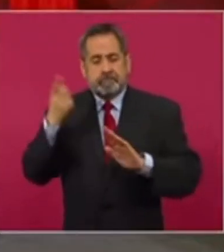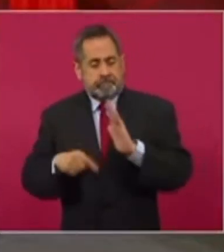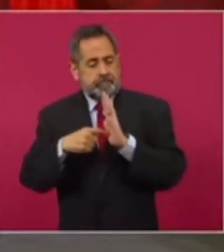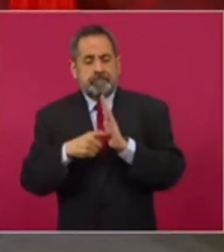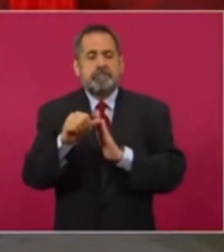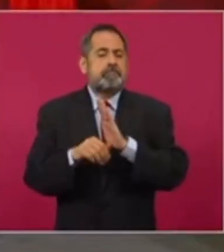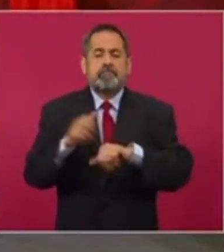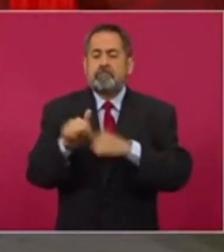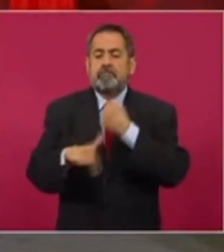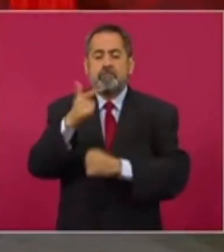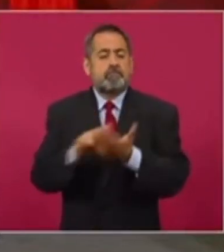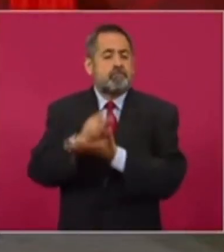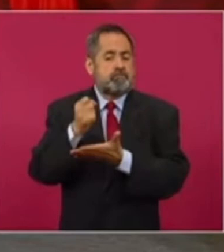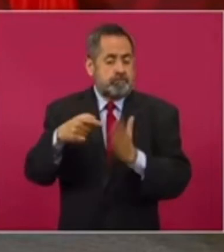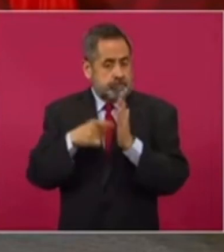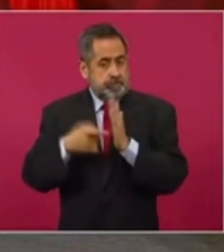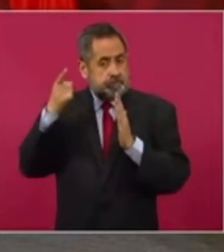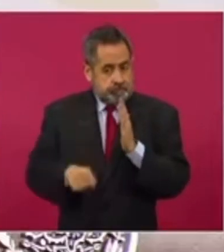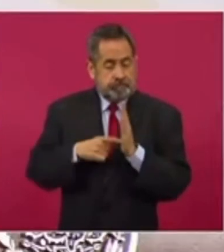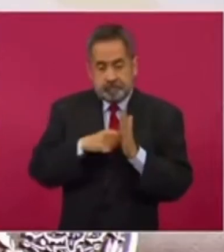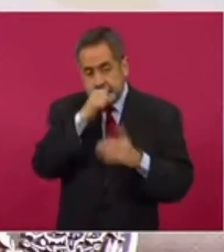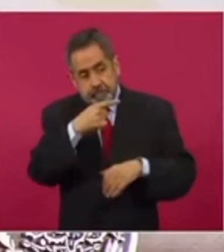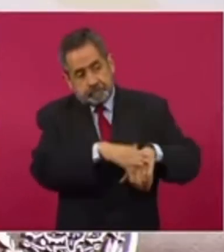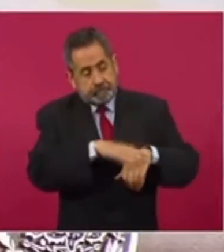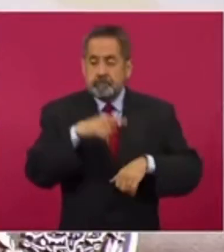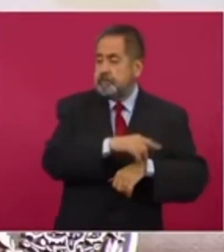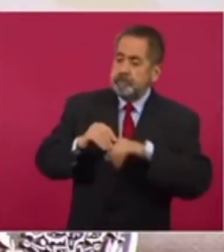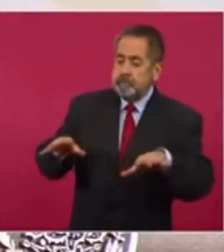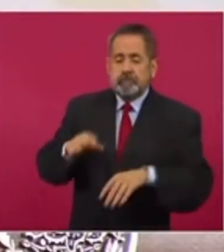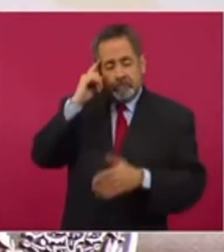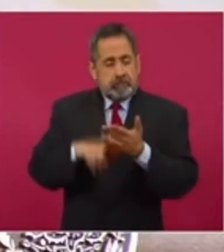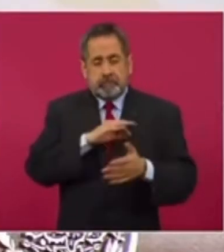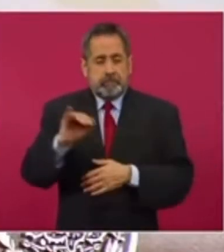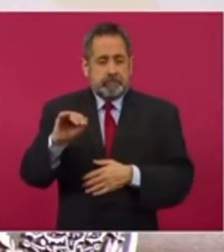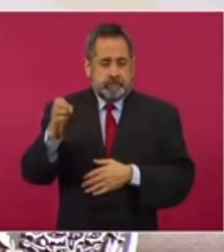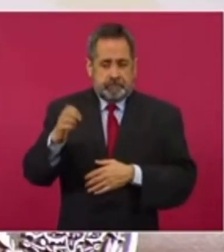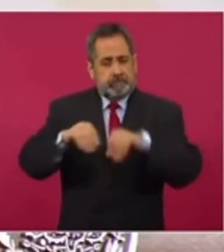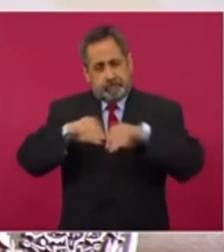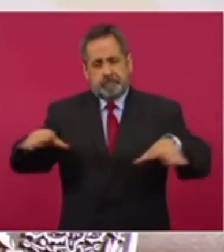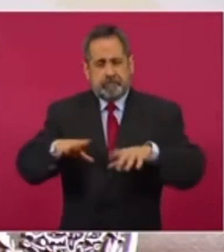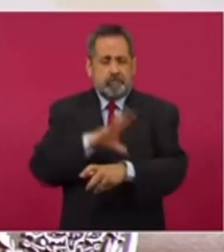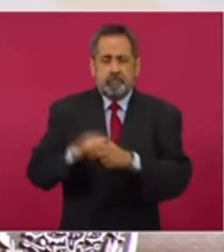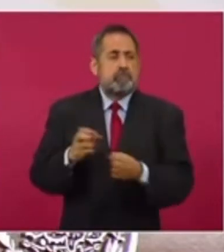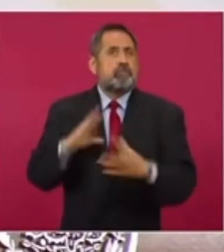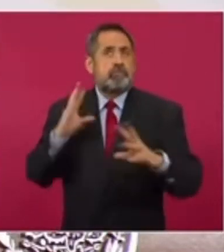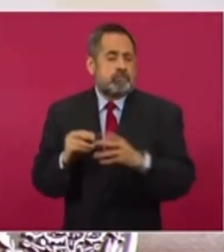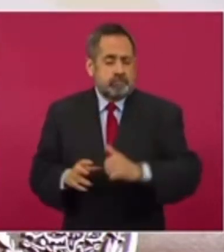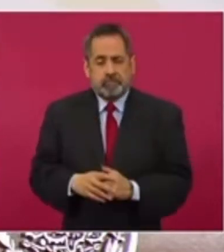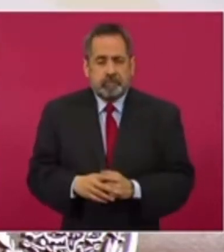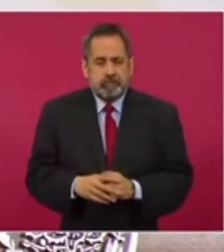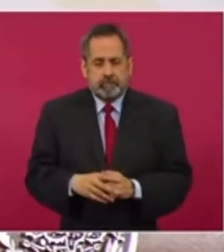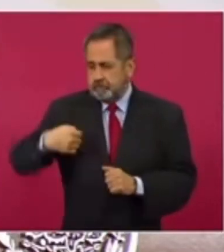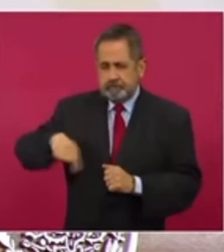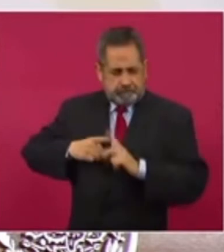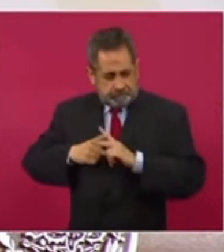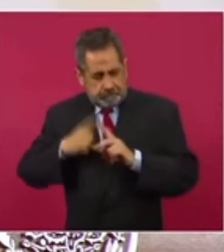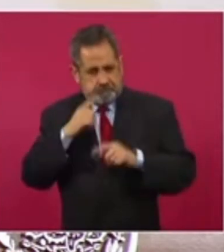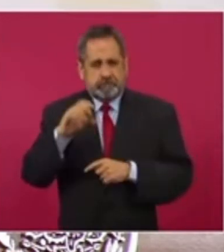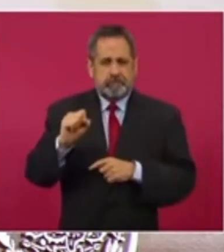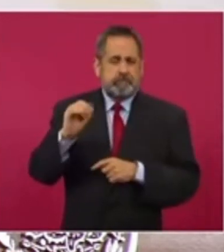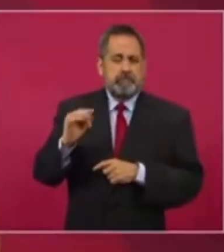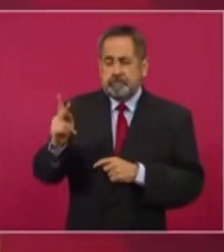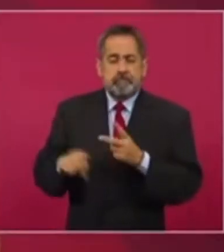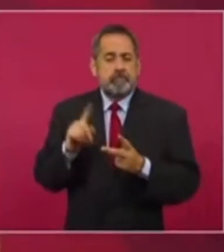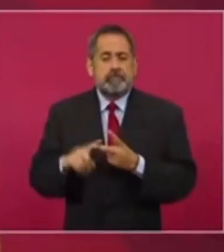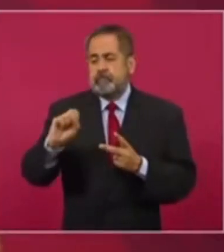establecido en el artículo 12 de la Ley de Presupuesto y Responsabilidad Hacendaria. Entonces, yo creo que por el mes de enero estará publicando los saldos al cierre del ejercicio. Del ejercicio que hicimos, tanto la Función